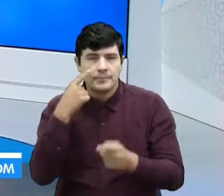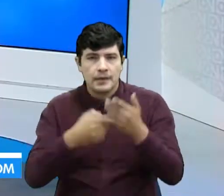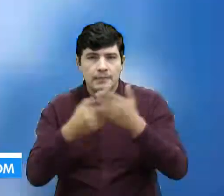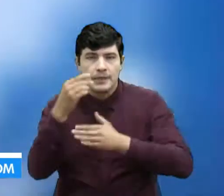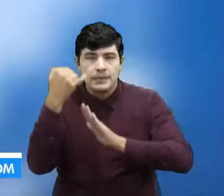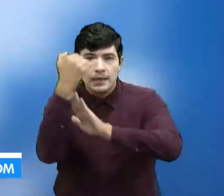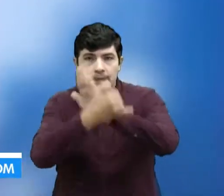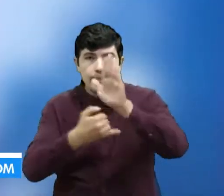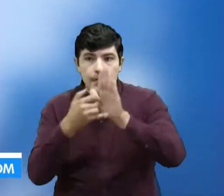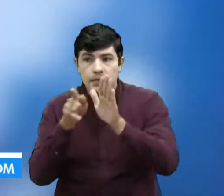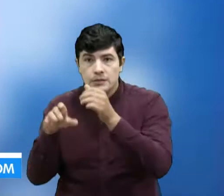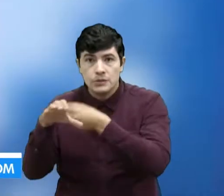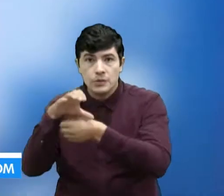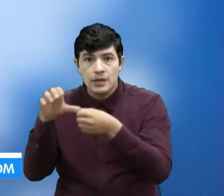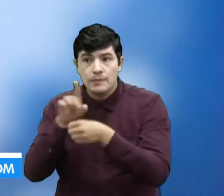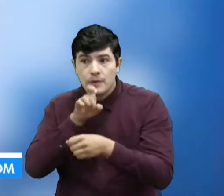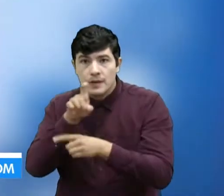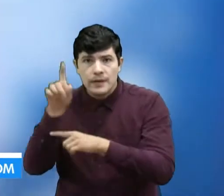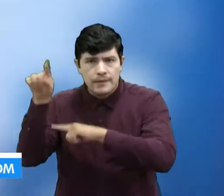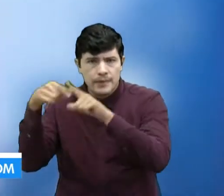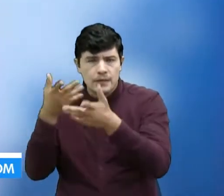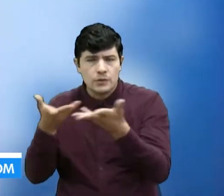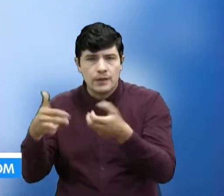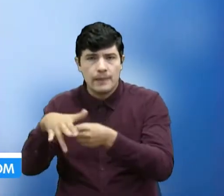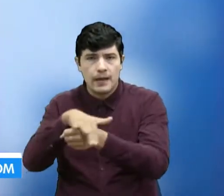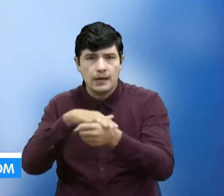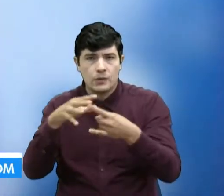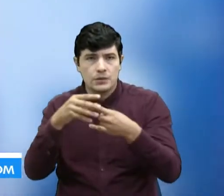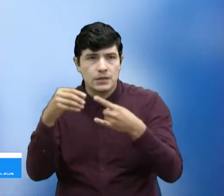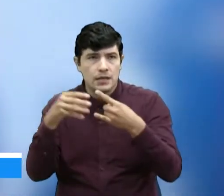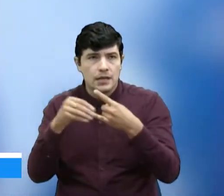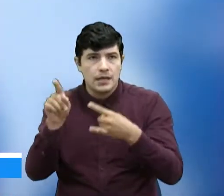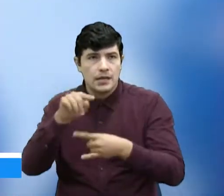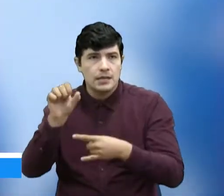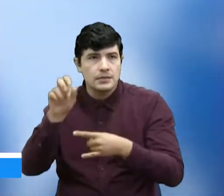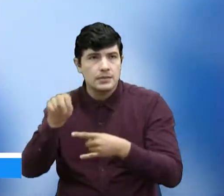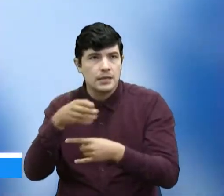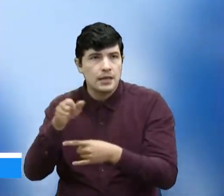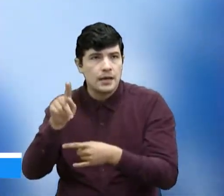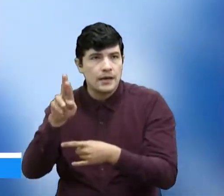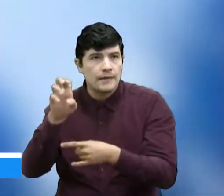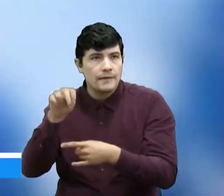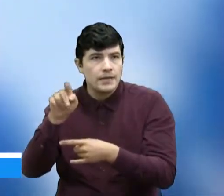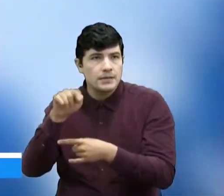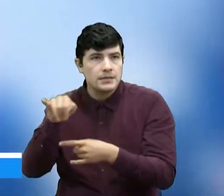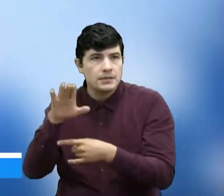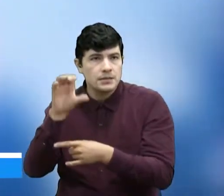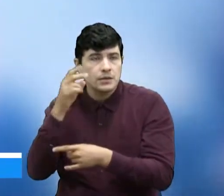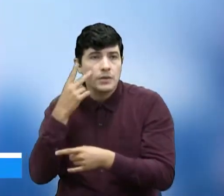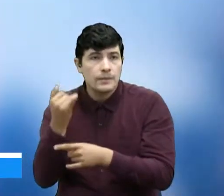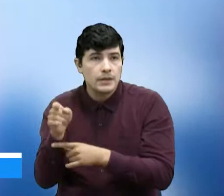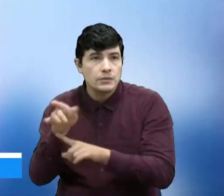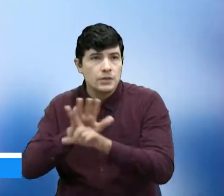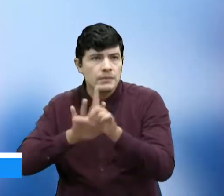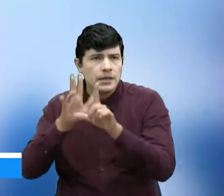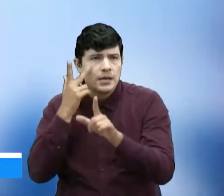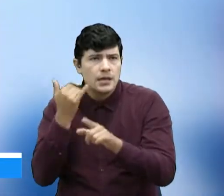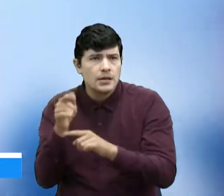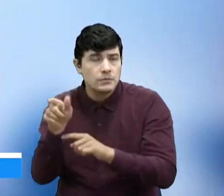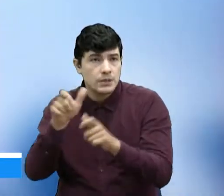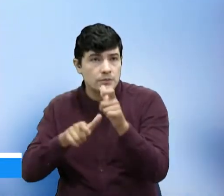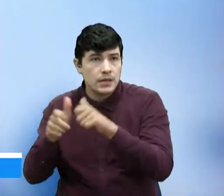que nos llegan de Bucaramanga, exactamente desde el barrio San Francisco. Ahí vemos este video que nos envía el televidente, quienes